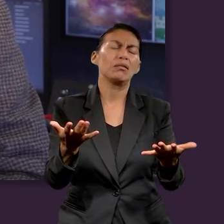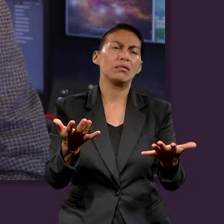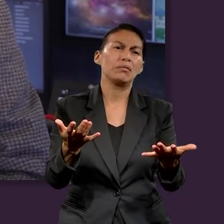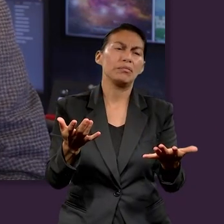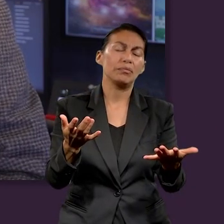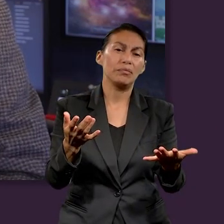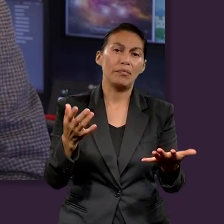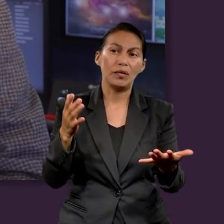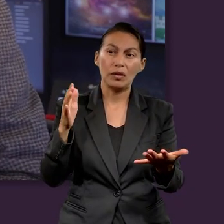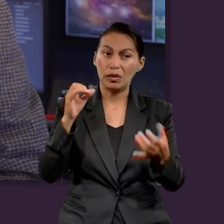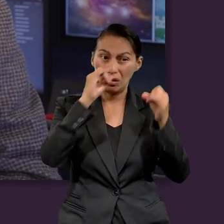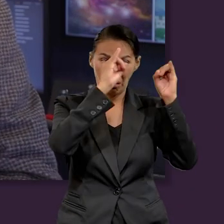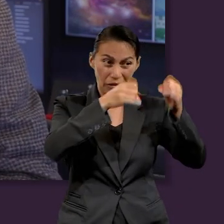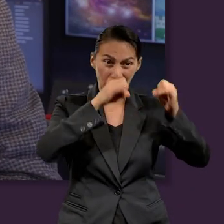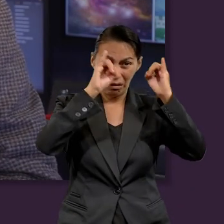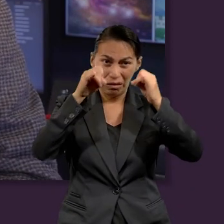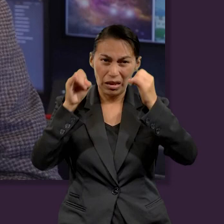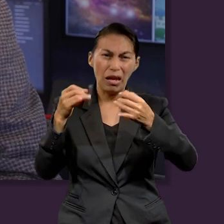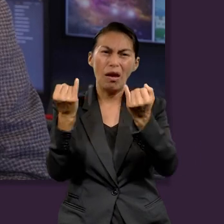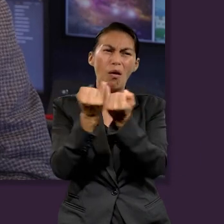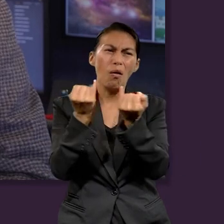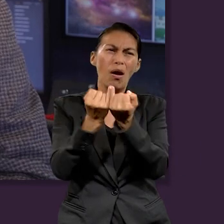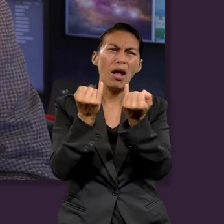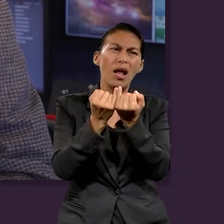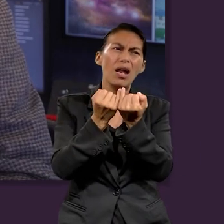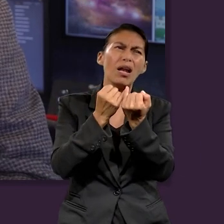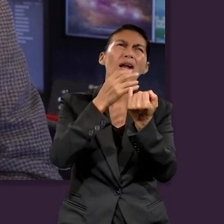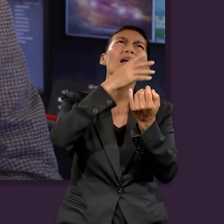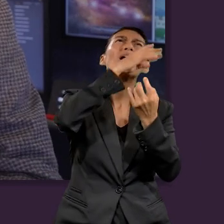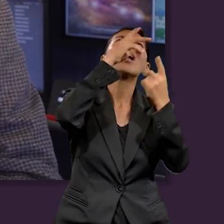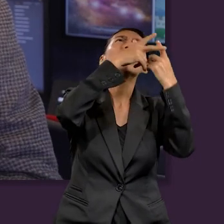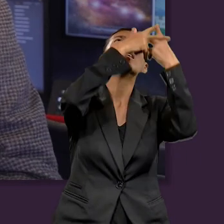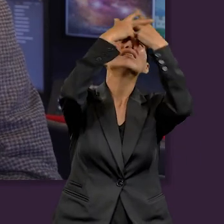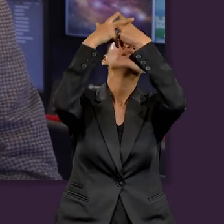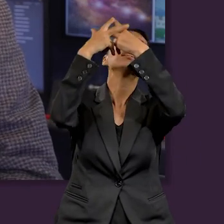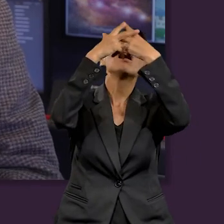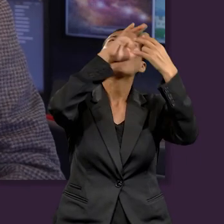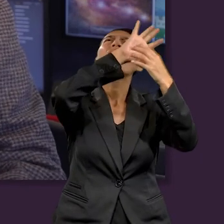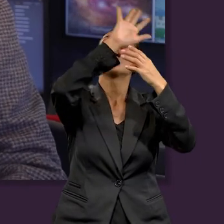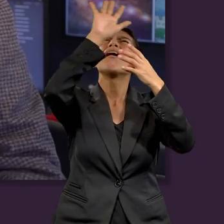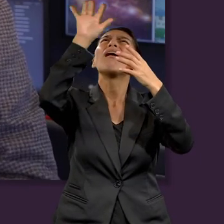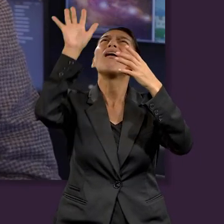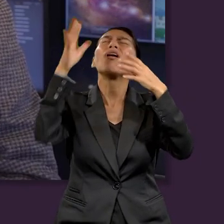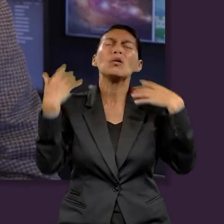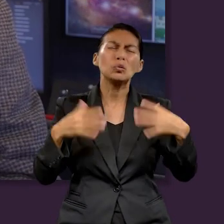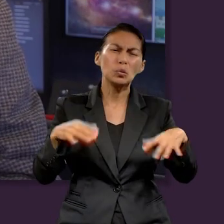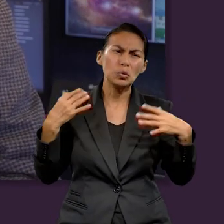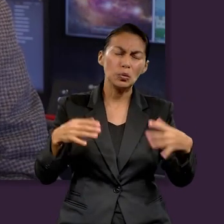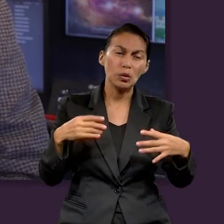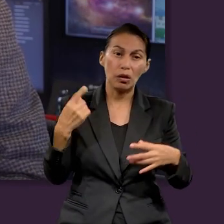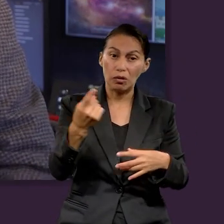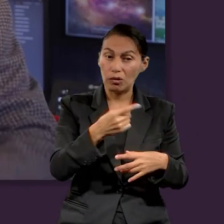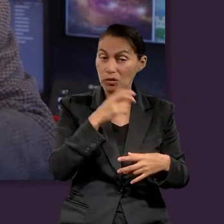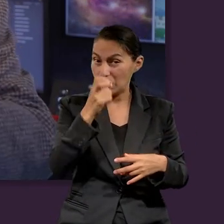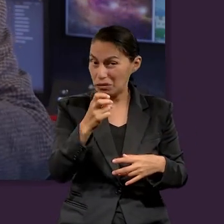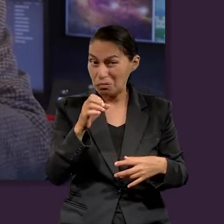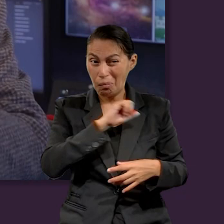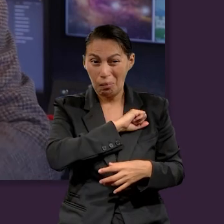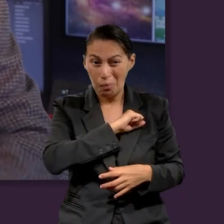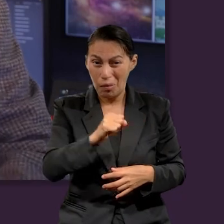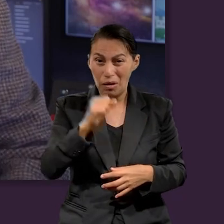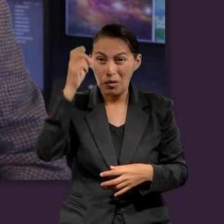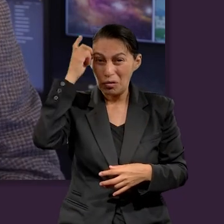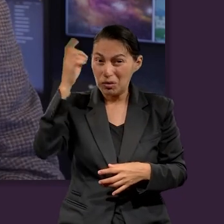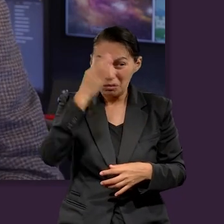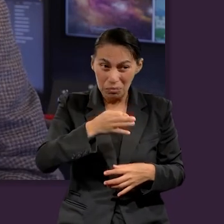luna, al sol, a los ejércitos del cielo y aún no solamente eso, sino los signos zodiacales. No olvidemos